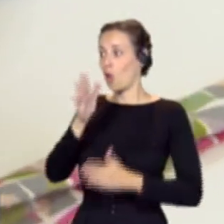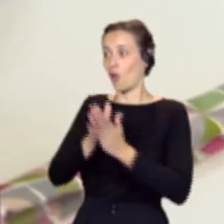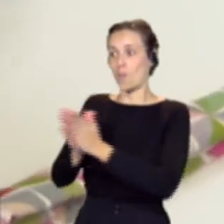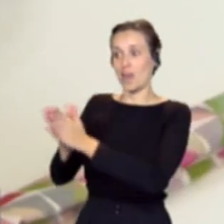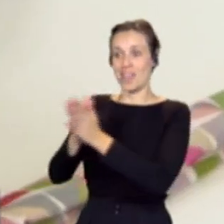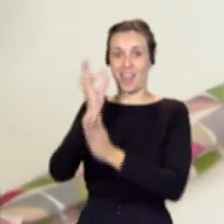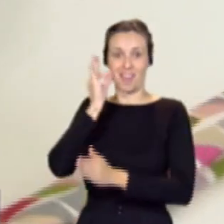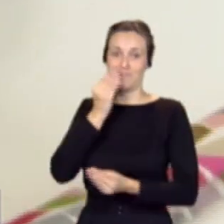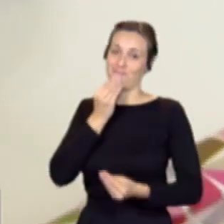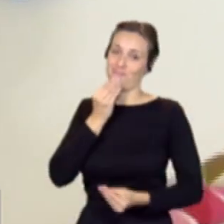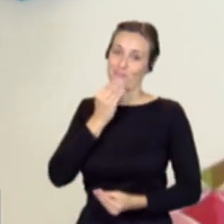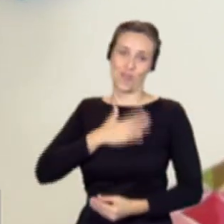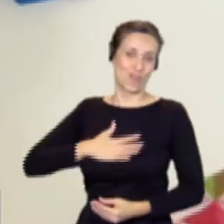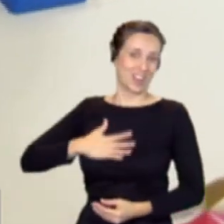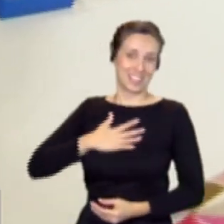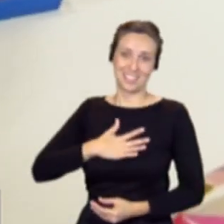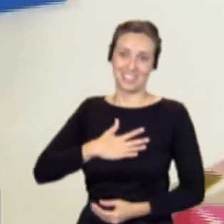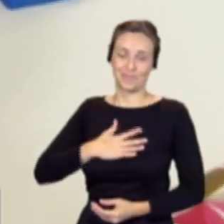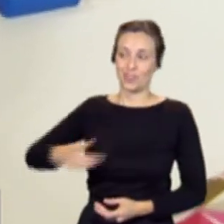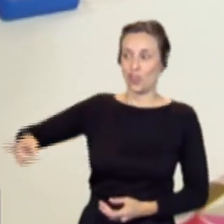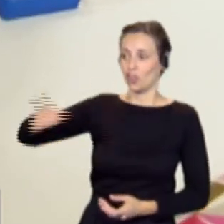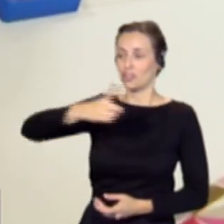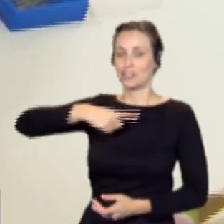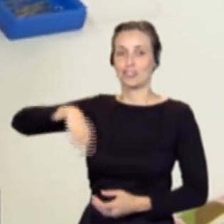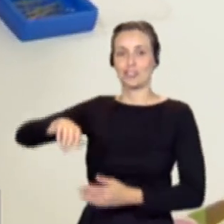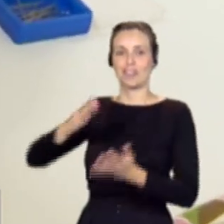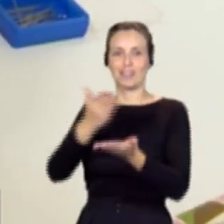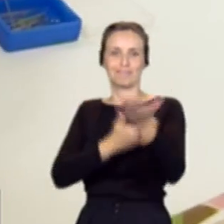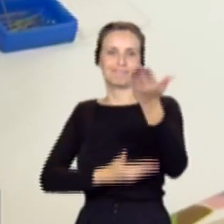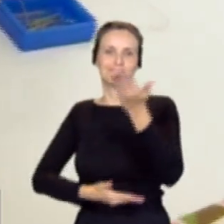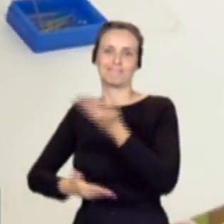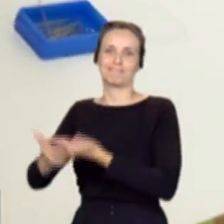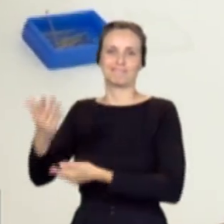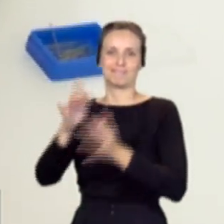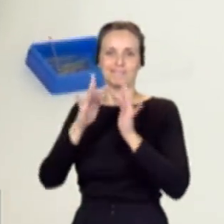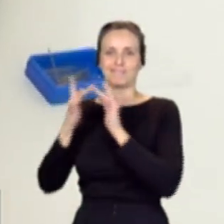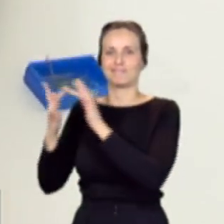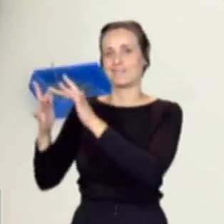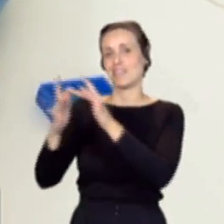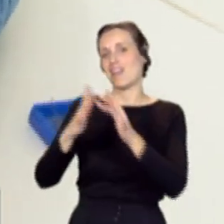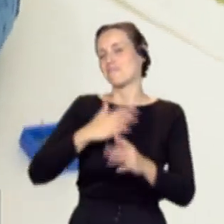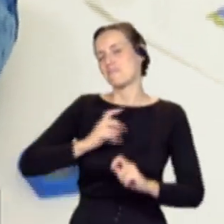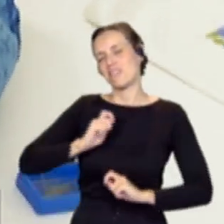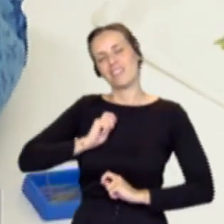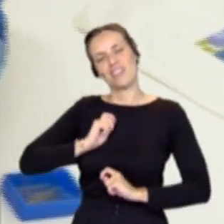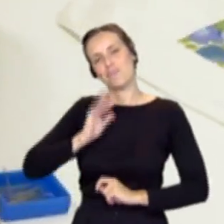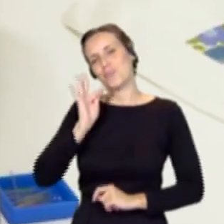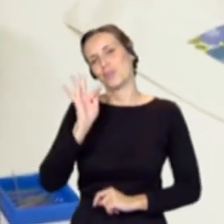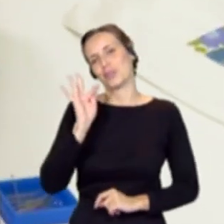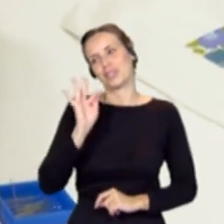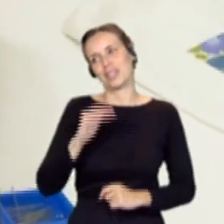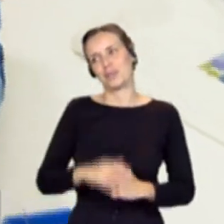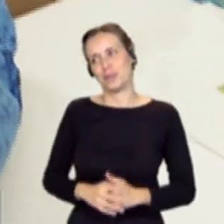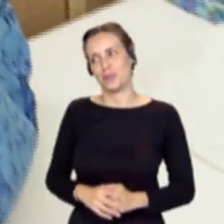y entre todas nos ayudamos unas a otras y muy bien. A mí me viene muy bien esto, porque